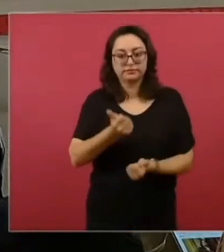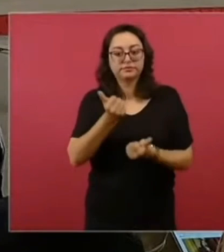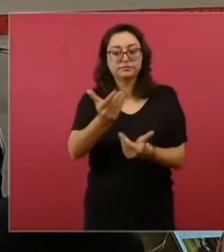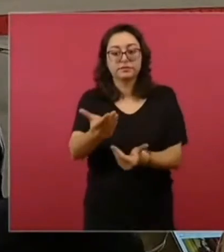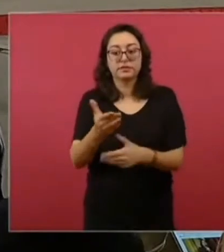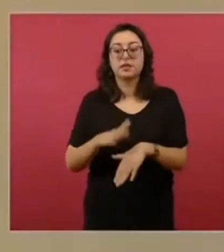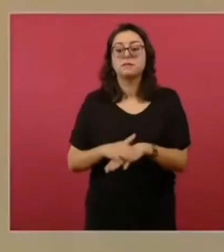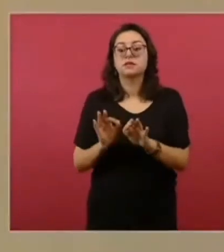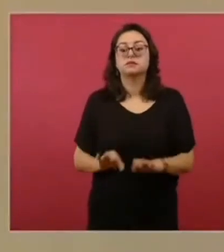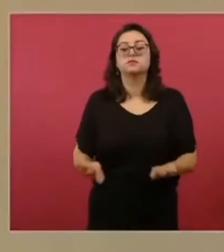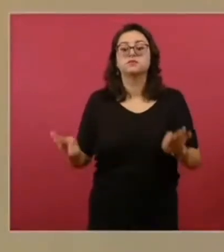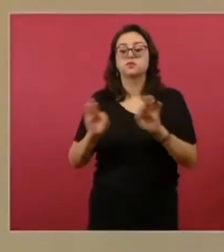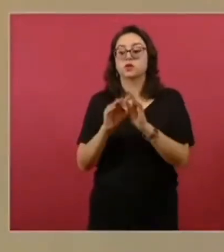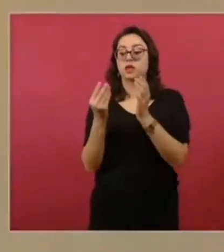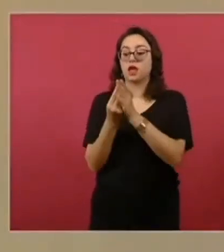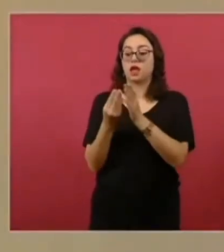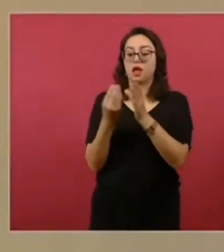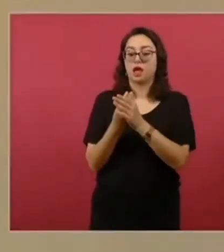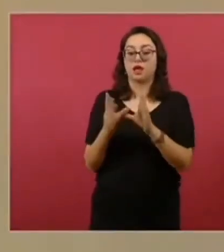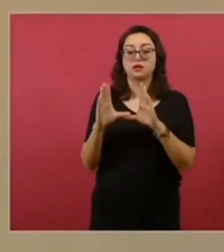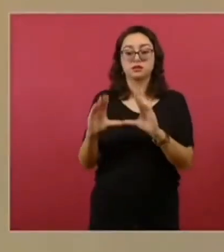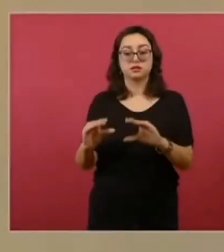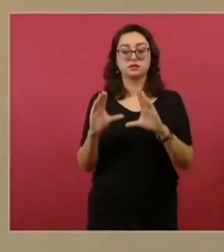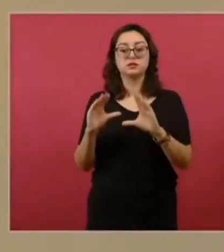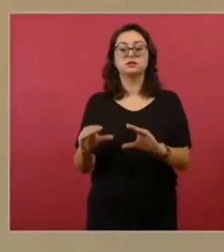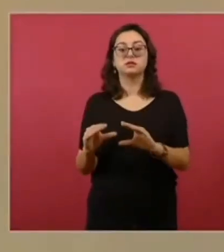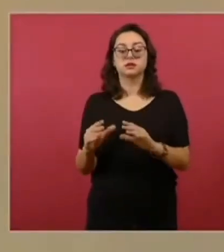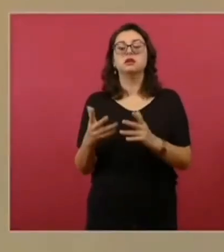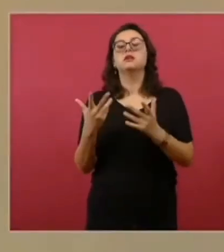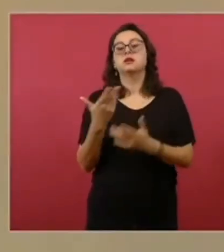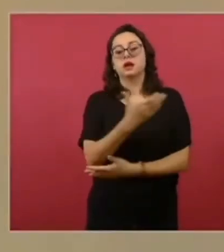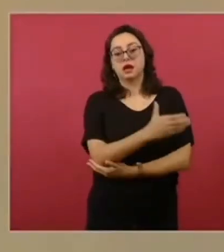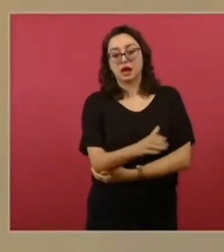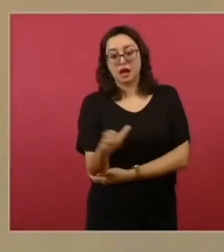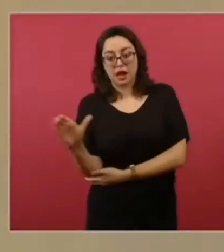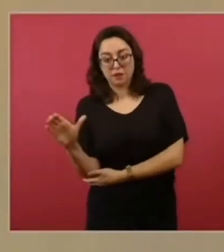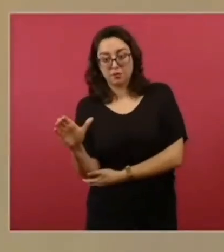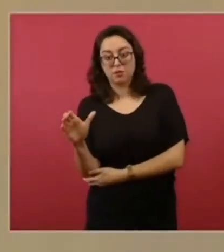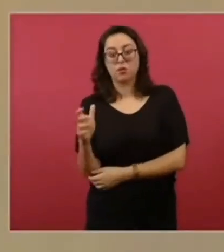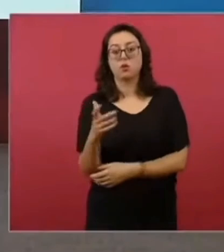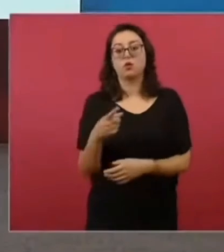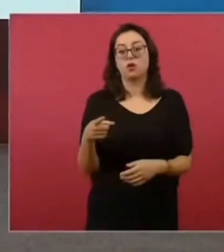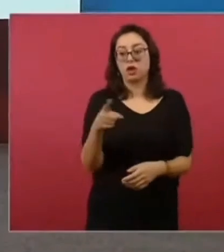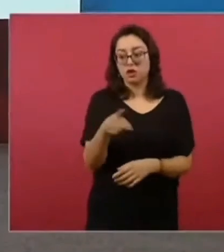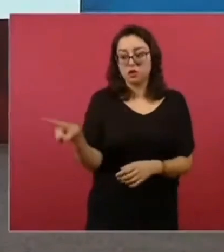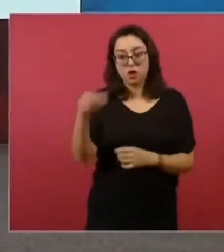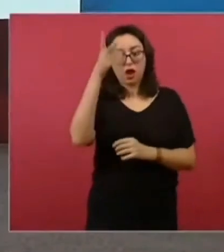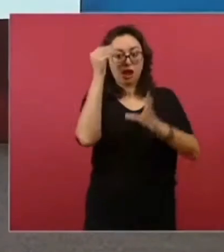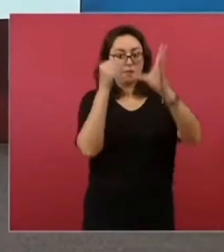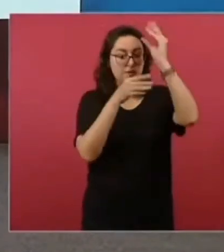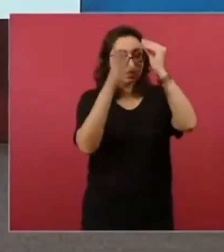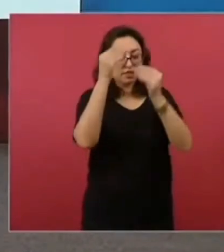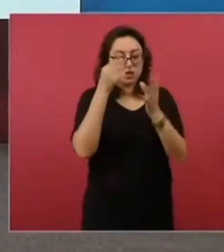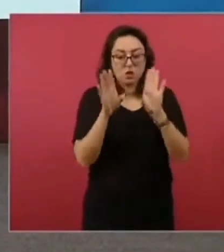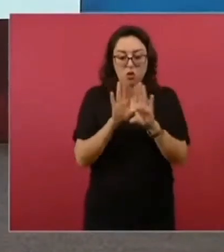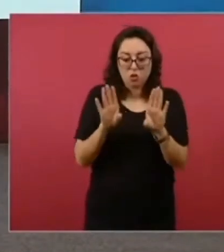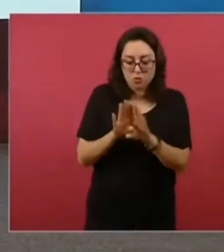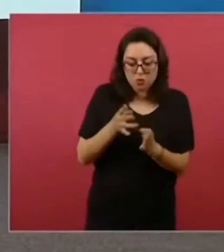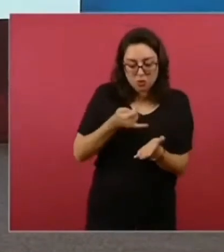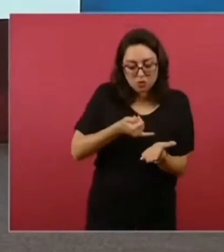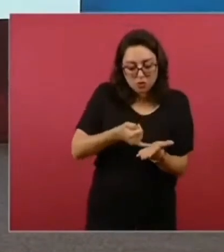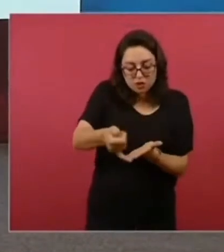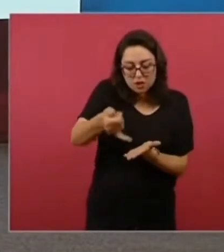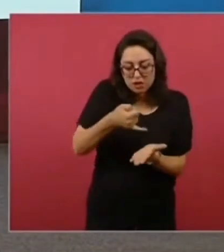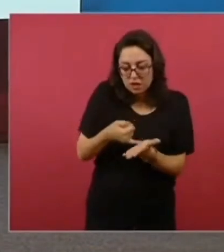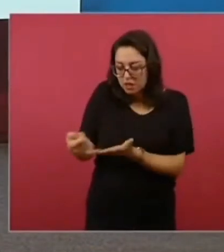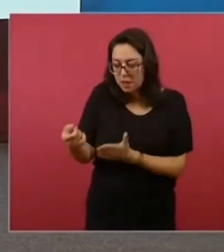estos insumos para, en el caso del campo, es la capacitación para hacer un programa mensual de productividad, de producción de cada